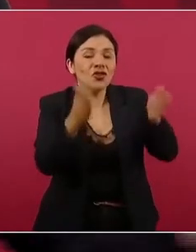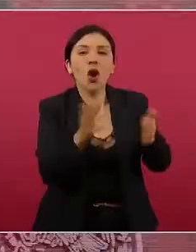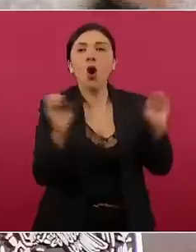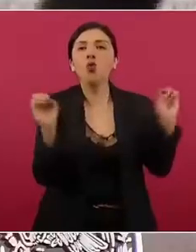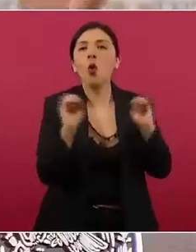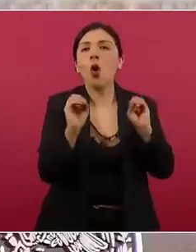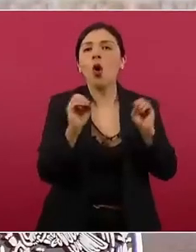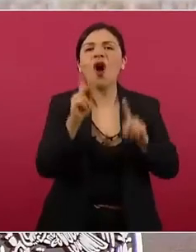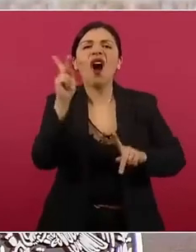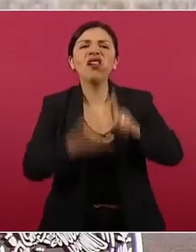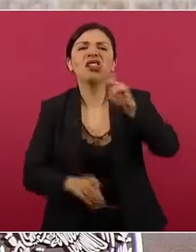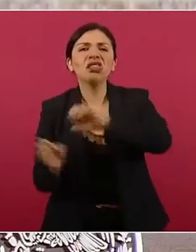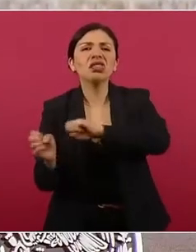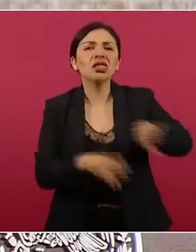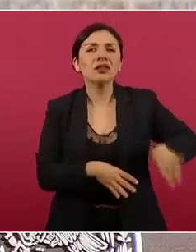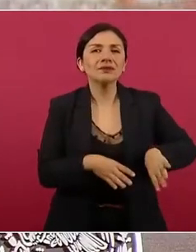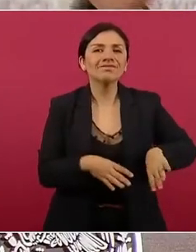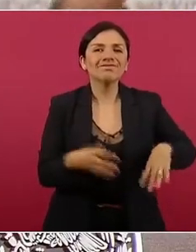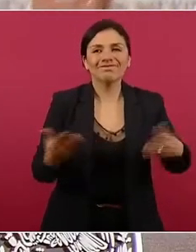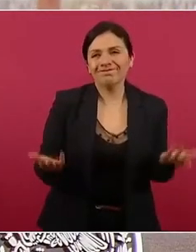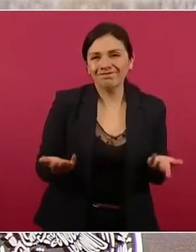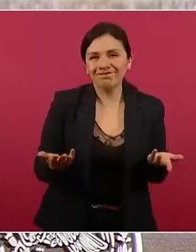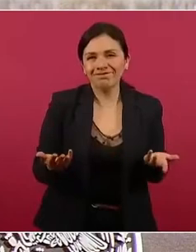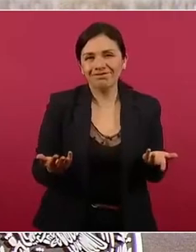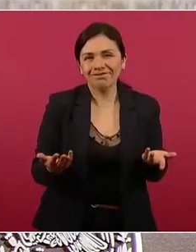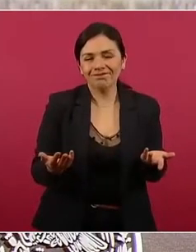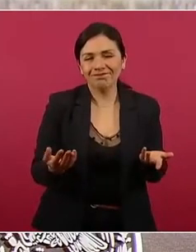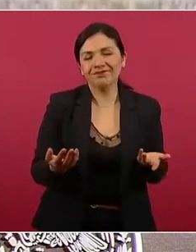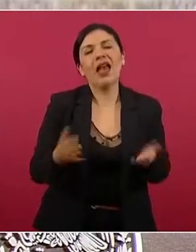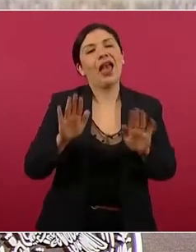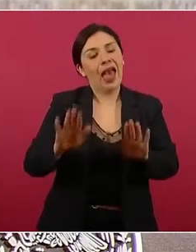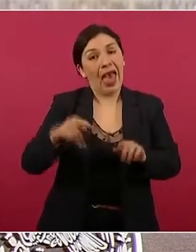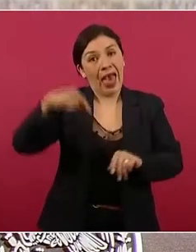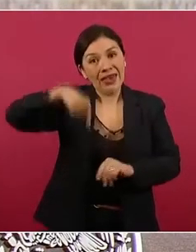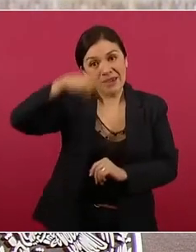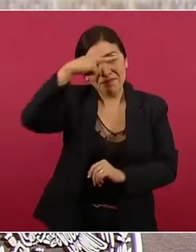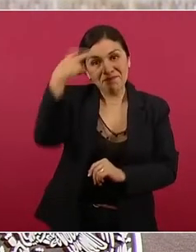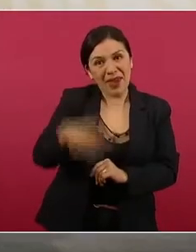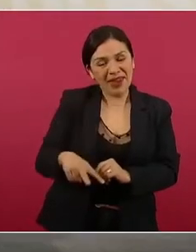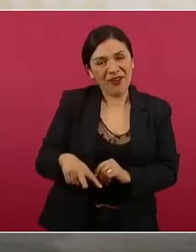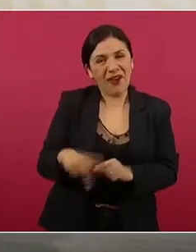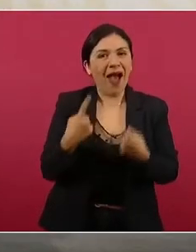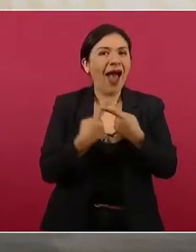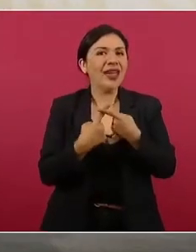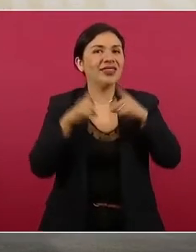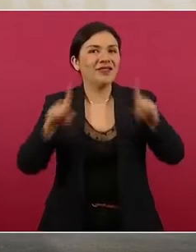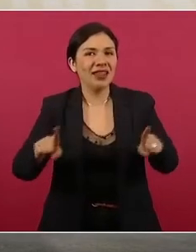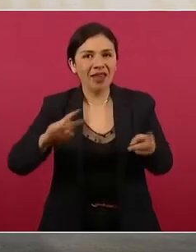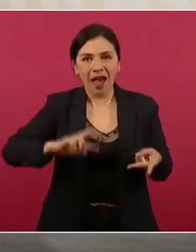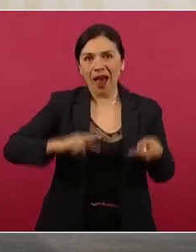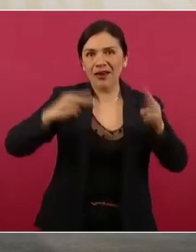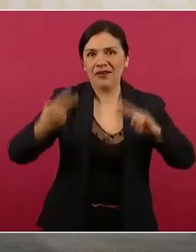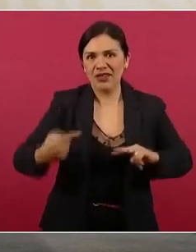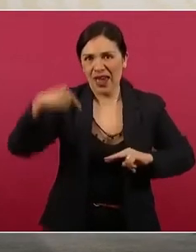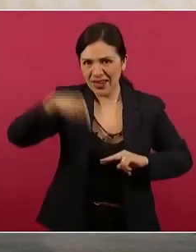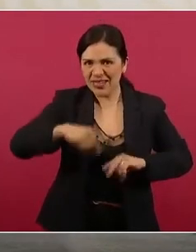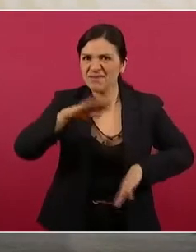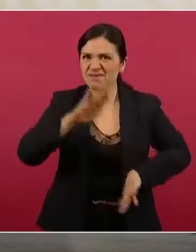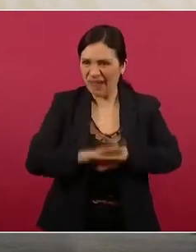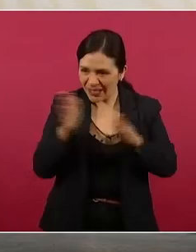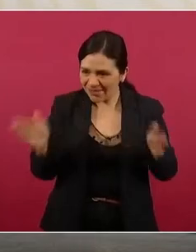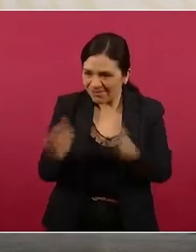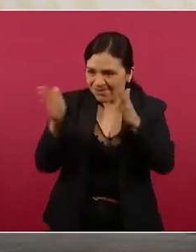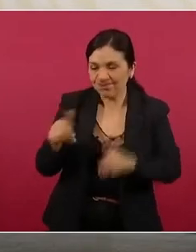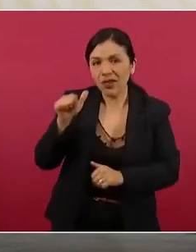lo contrario a lo que hicimos nosotros, imagínense si